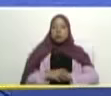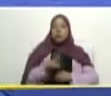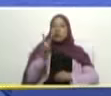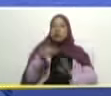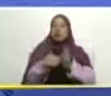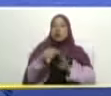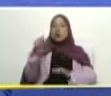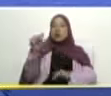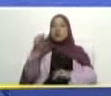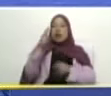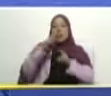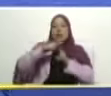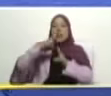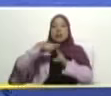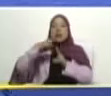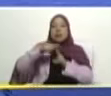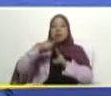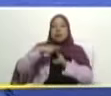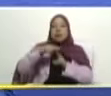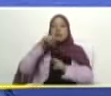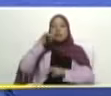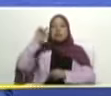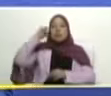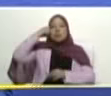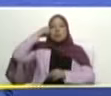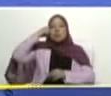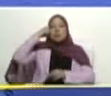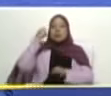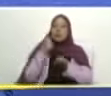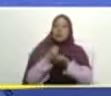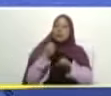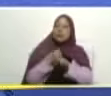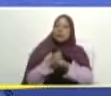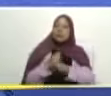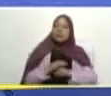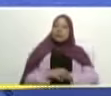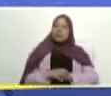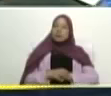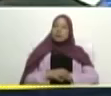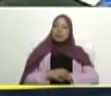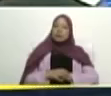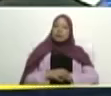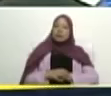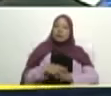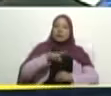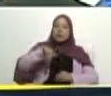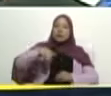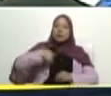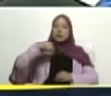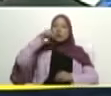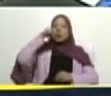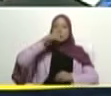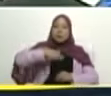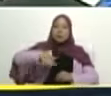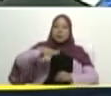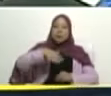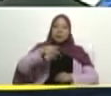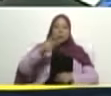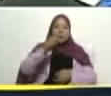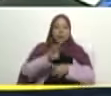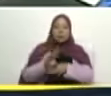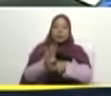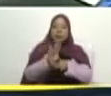me mandó al Táchira entre los que recuerdo y nosotros también con los mecanismos de